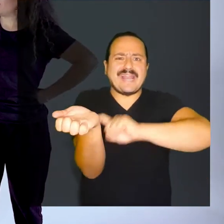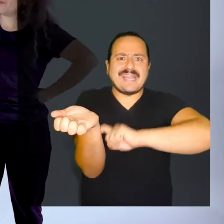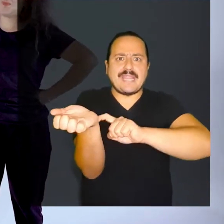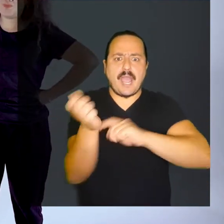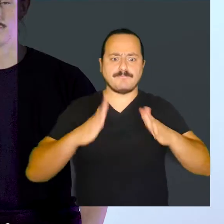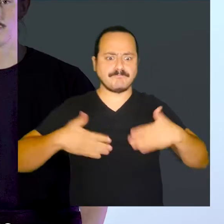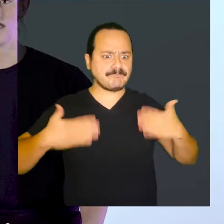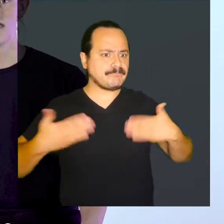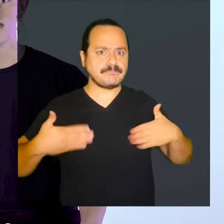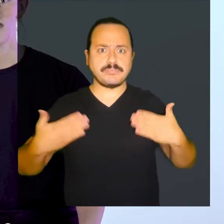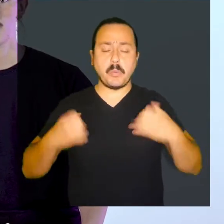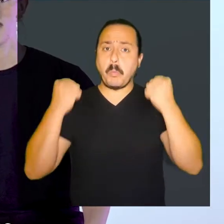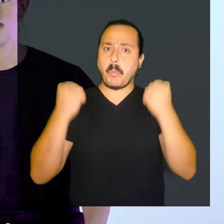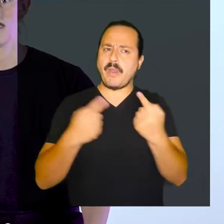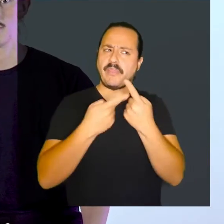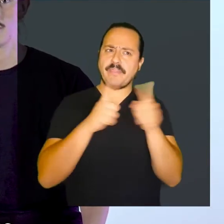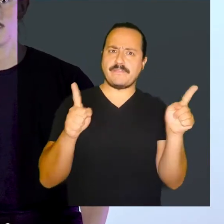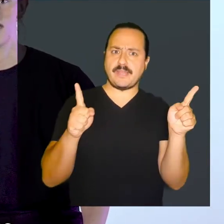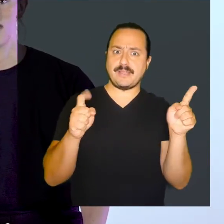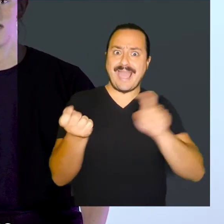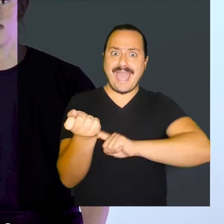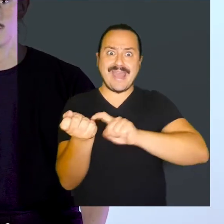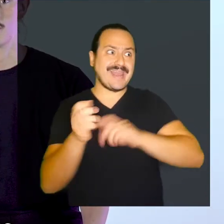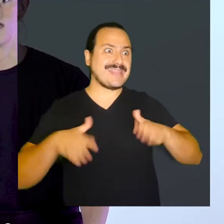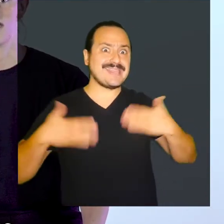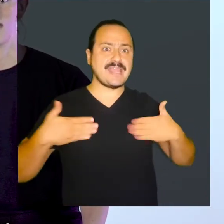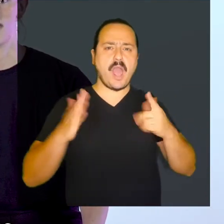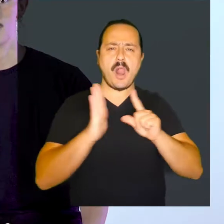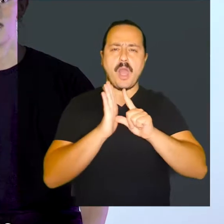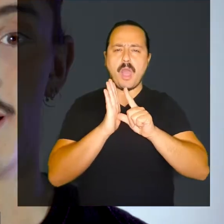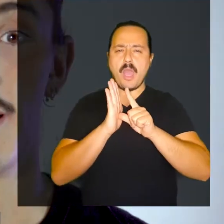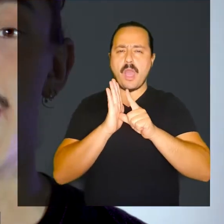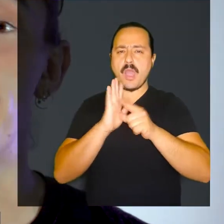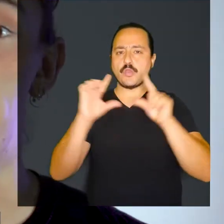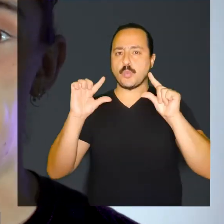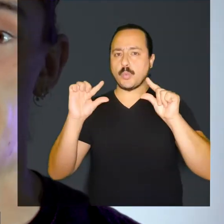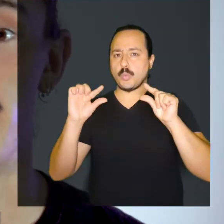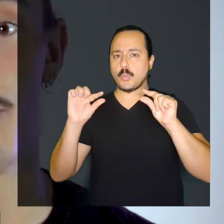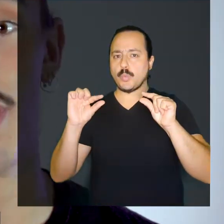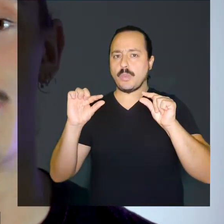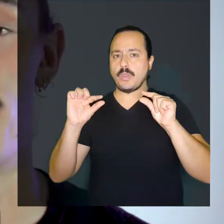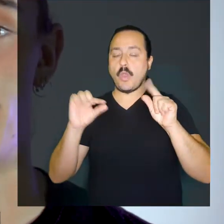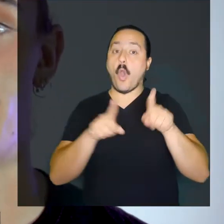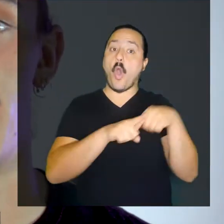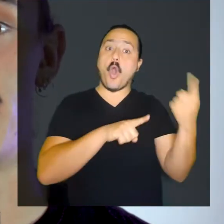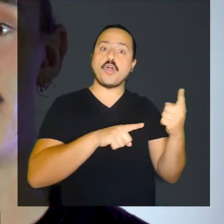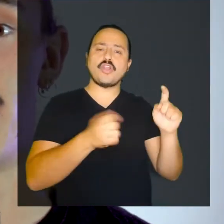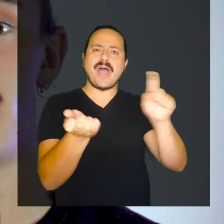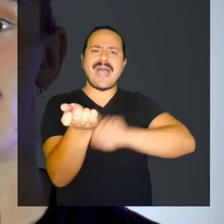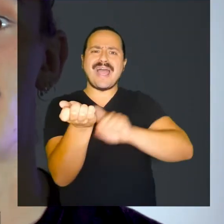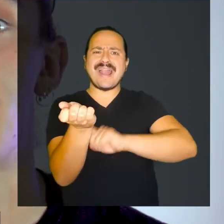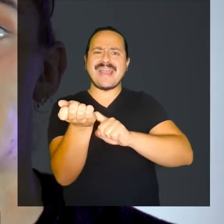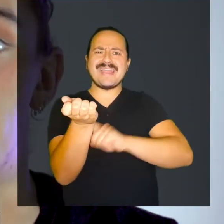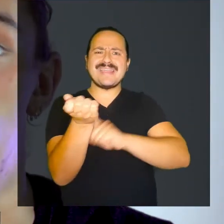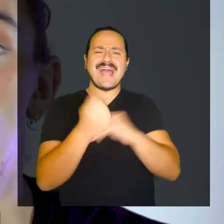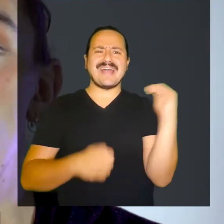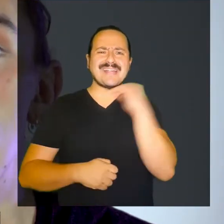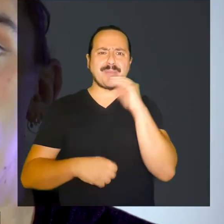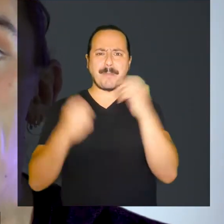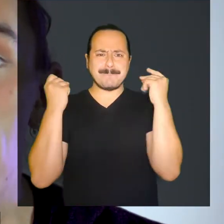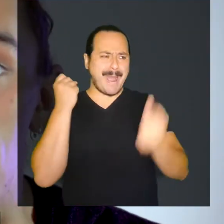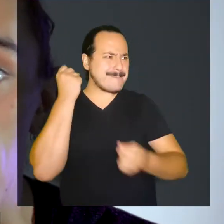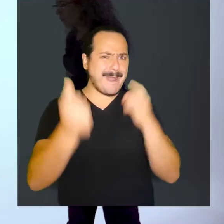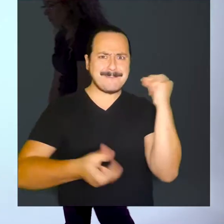Tenemos también otros conceptos como la energía La energía La puede diferenciar entre si es